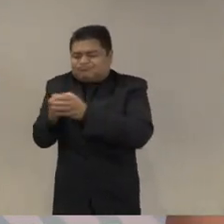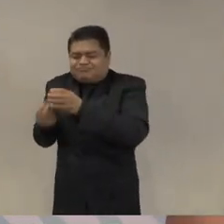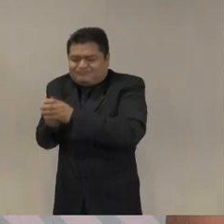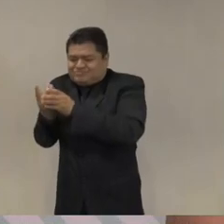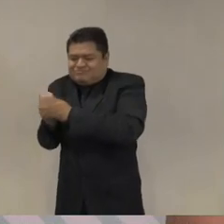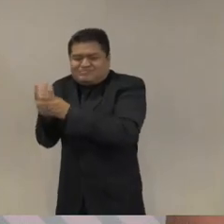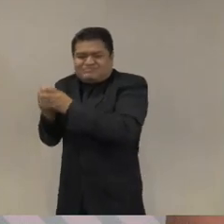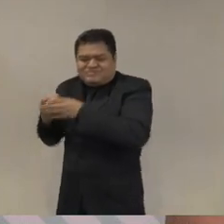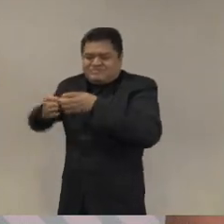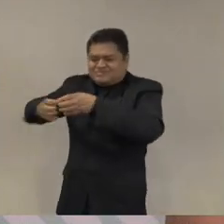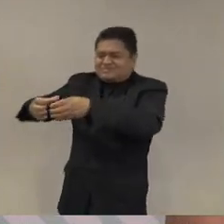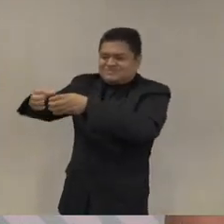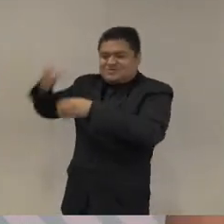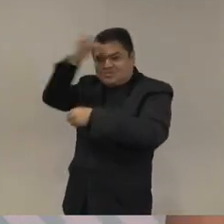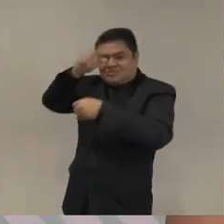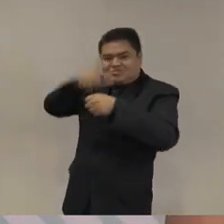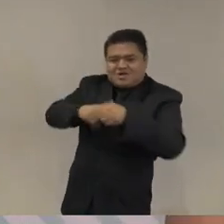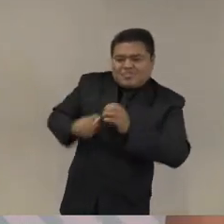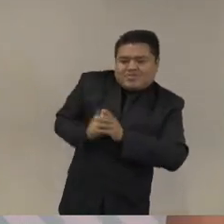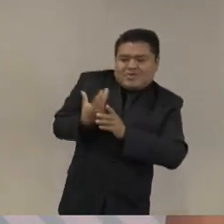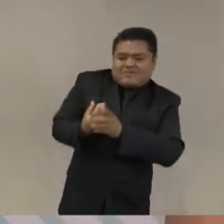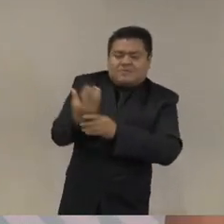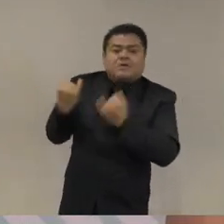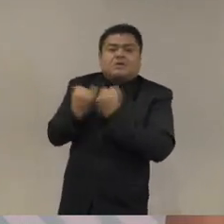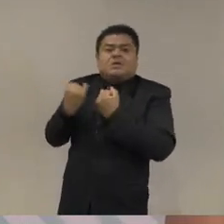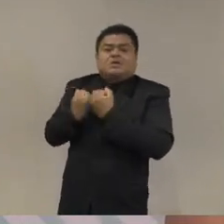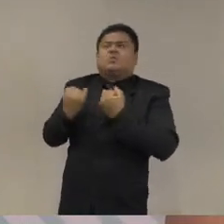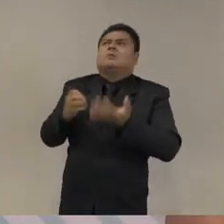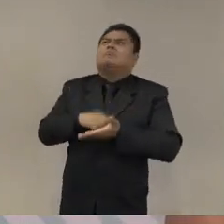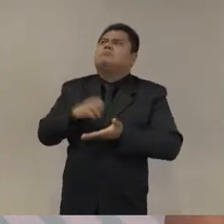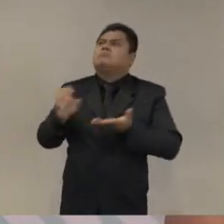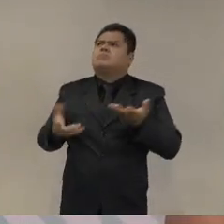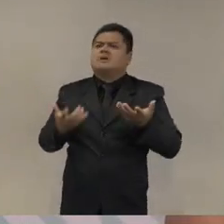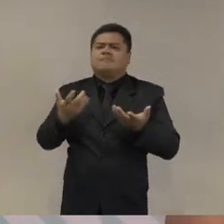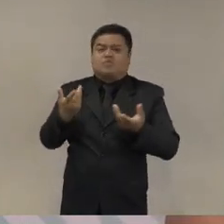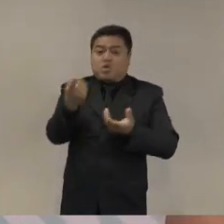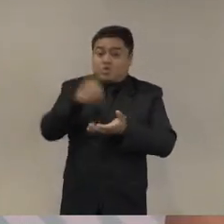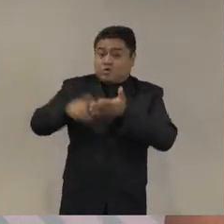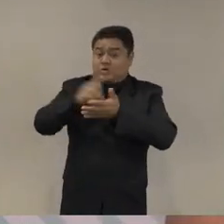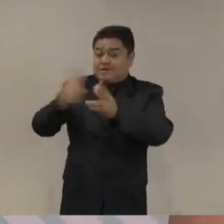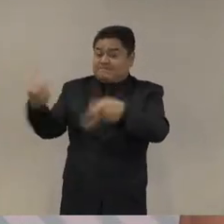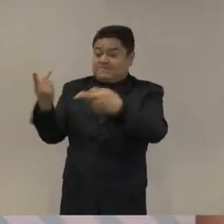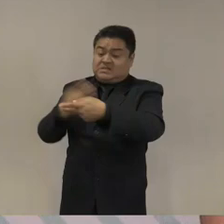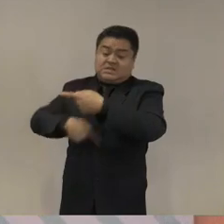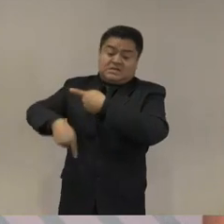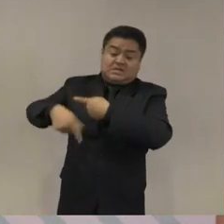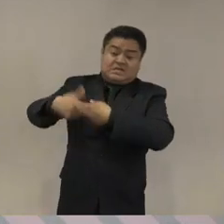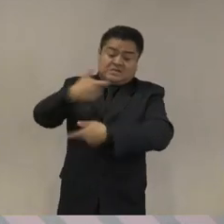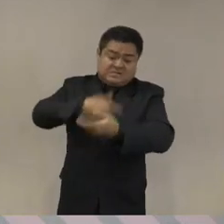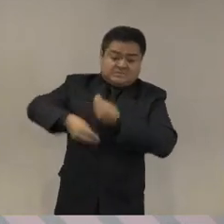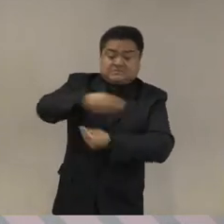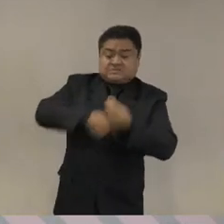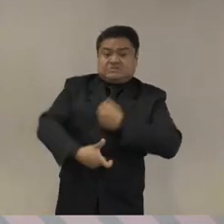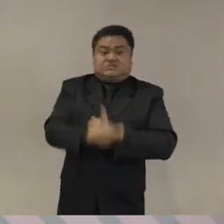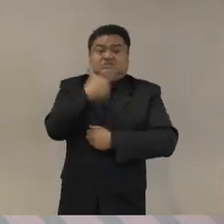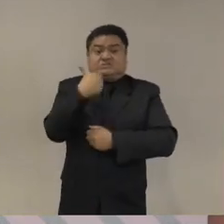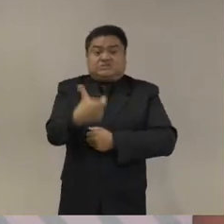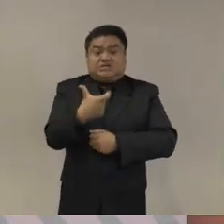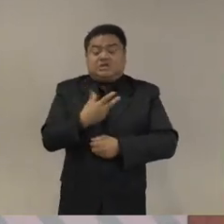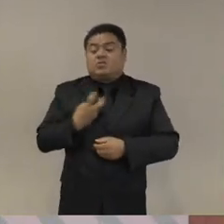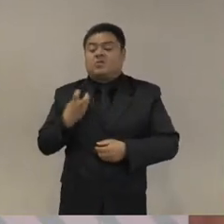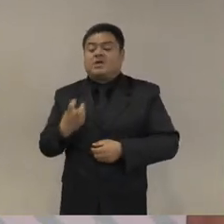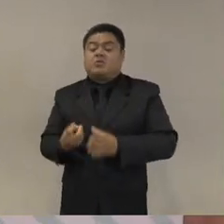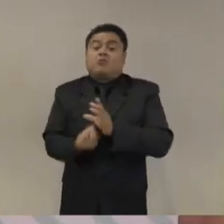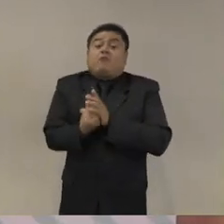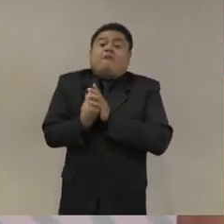estas son las expresiones de esa narco economía entonces ¿cómo vamos a combatir? vamos a generar economía por eso para mí es muy interesante el desarrollo